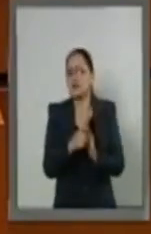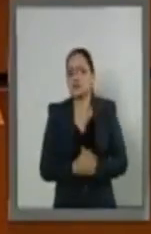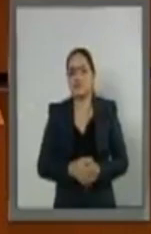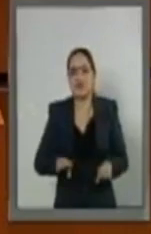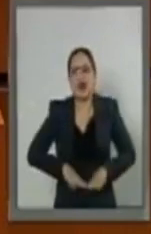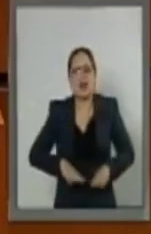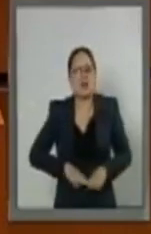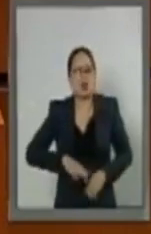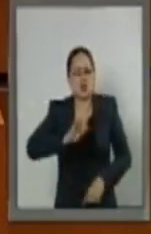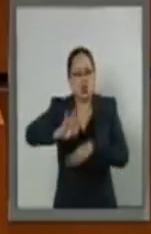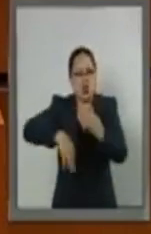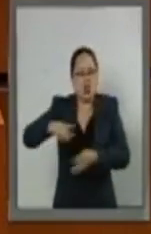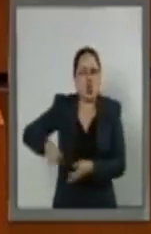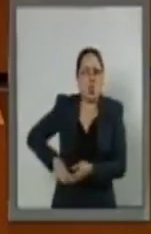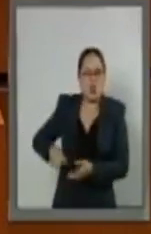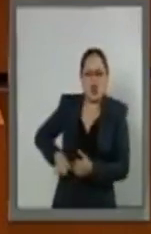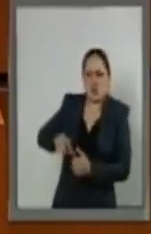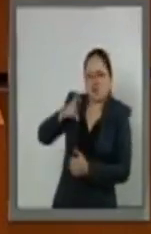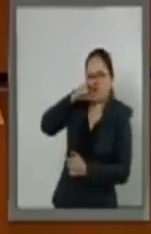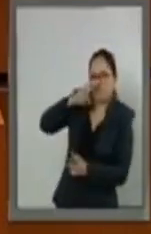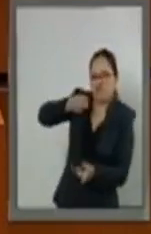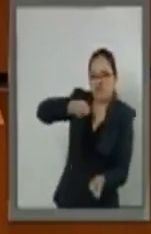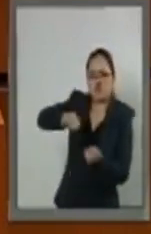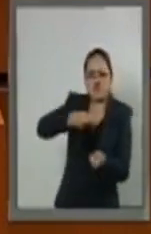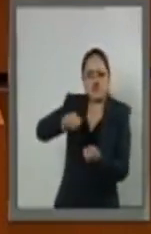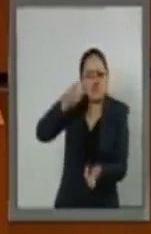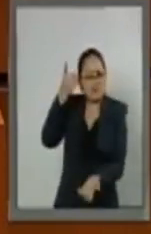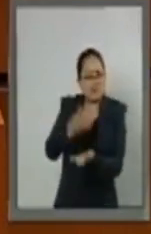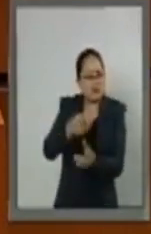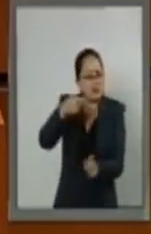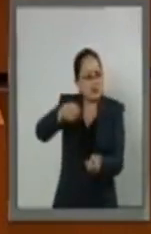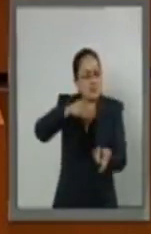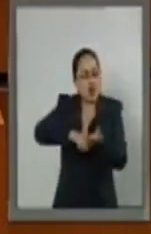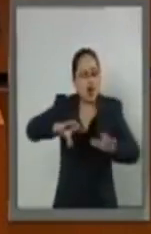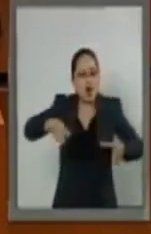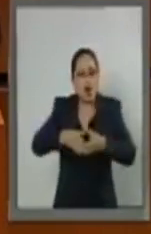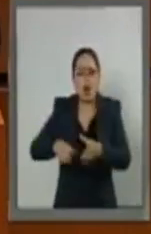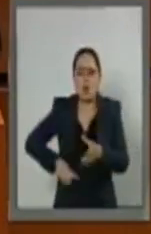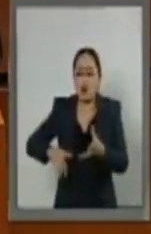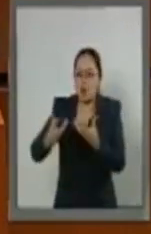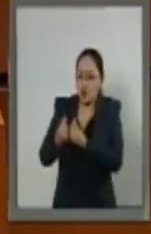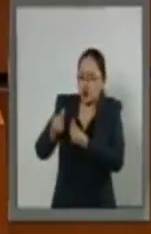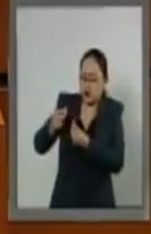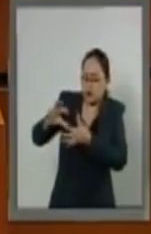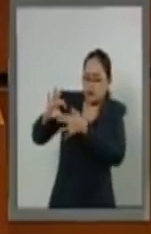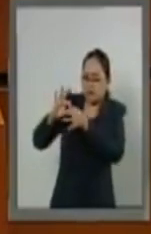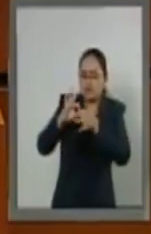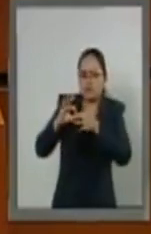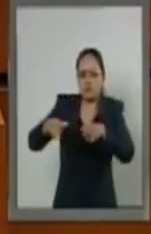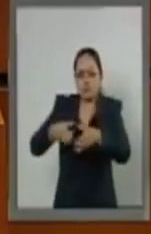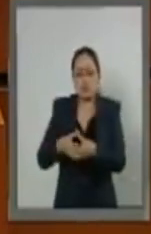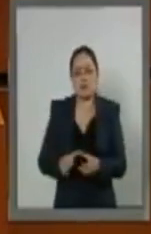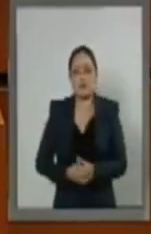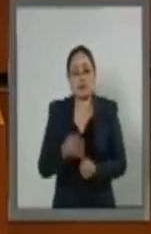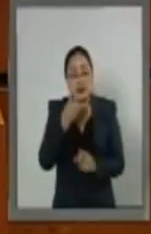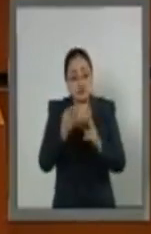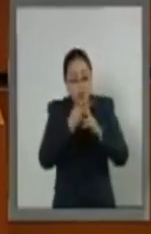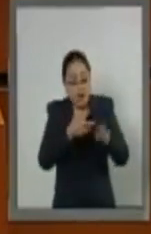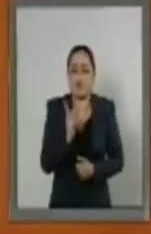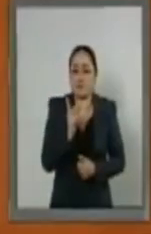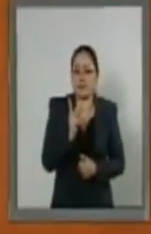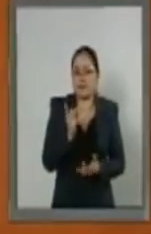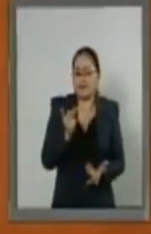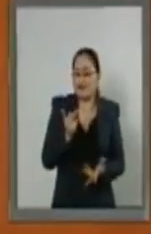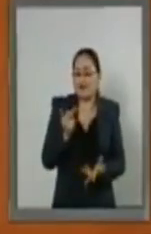actitud fascista del gobierno y sus aliados. Ahí empieza ya el fraude electoral.